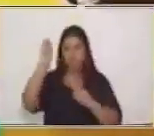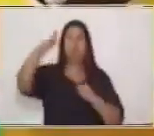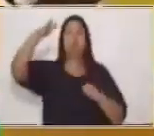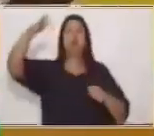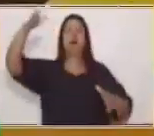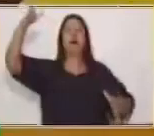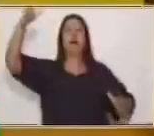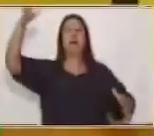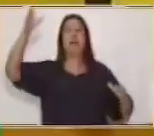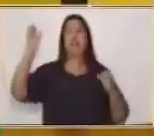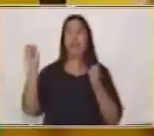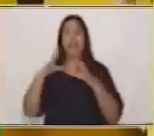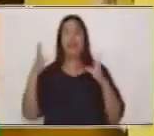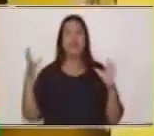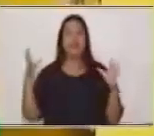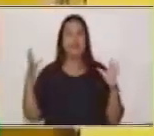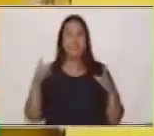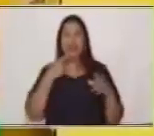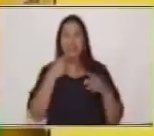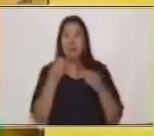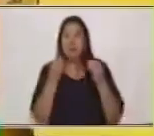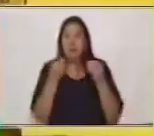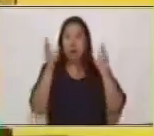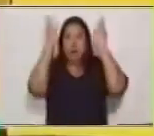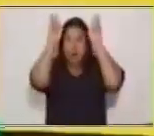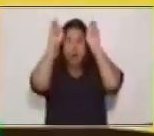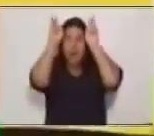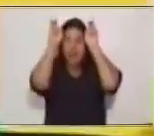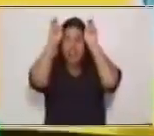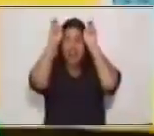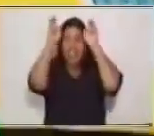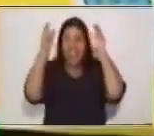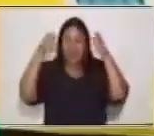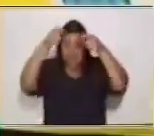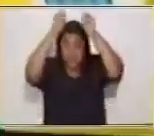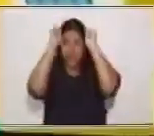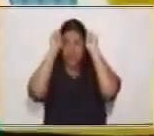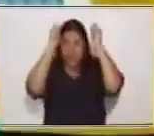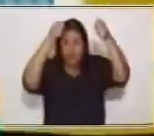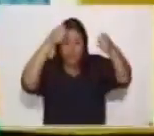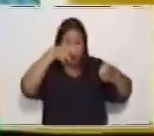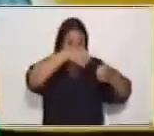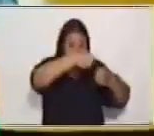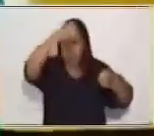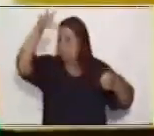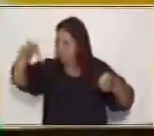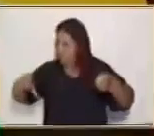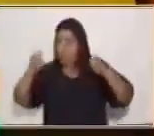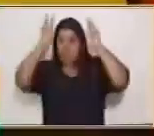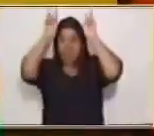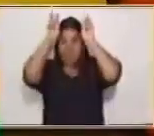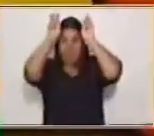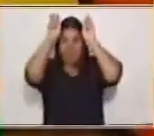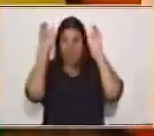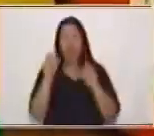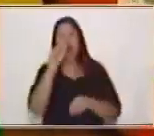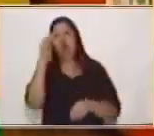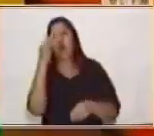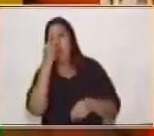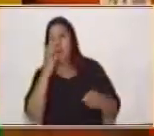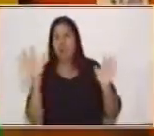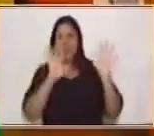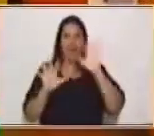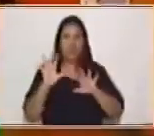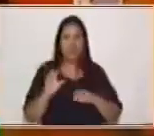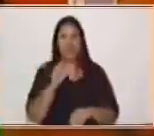¿verdad? Que está apareciendo muchos conejos en su sombrero. Pero otro payasito, otro payasito, que a los niños es lo que más les